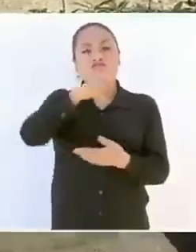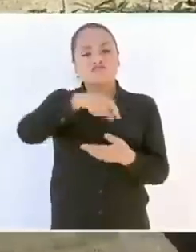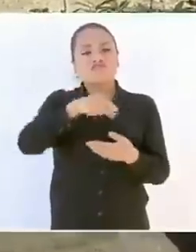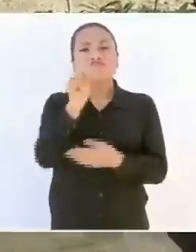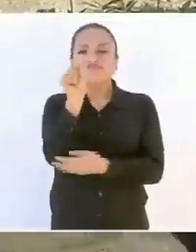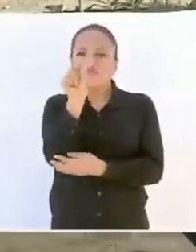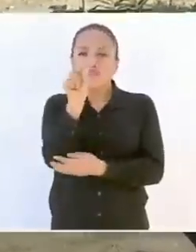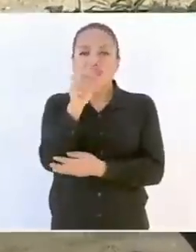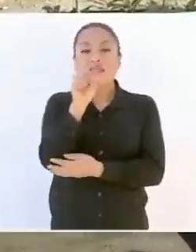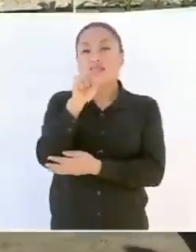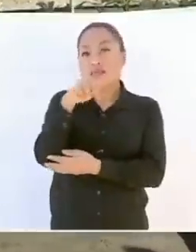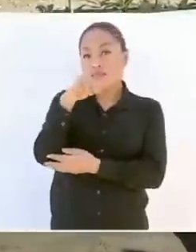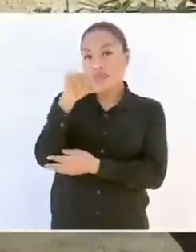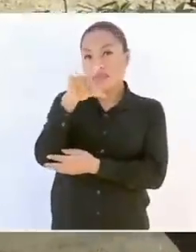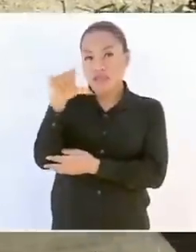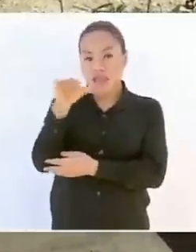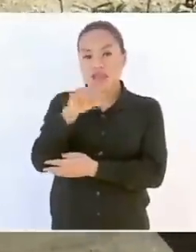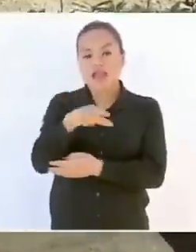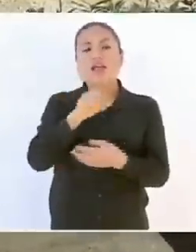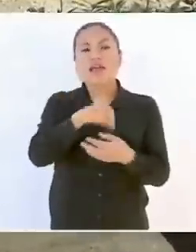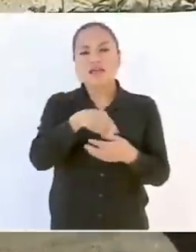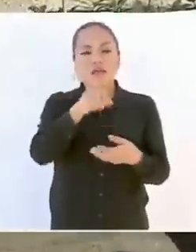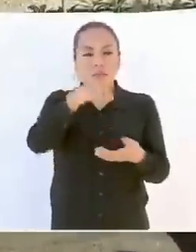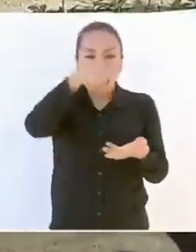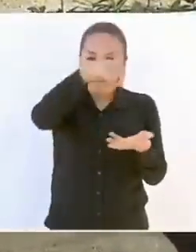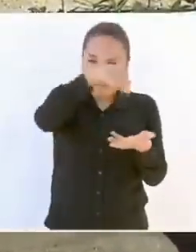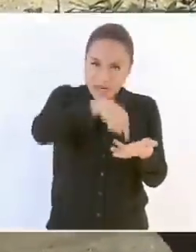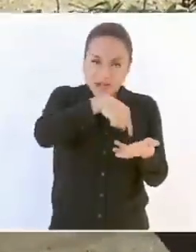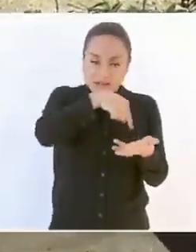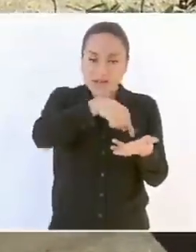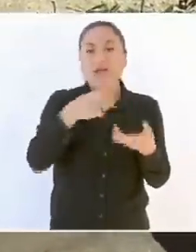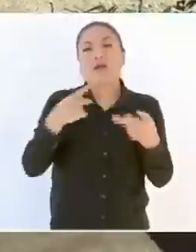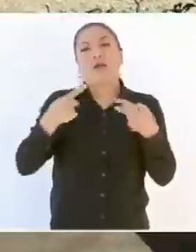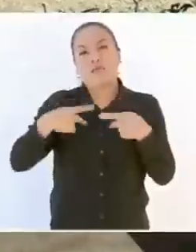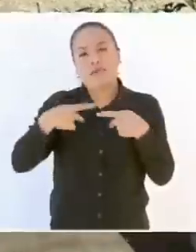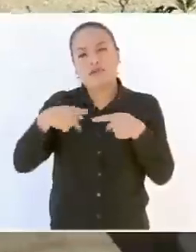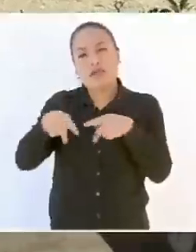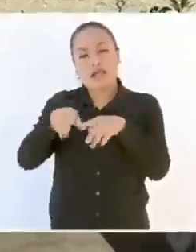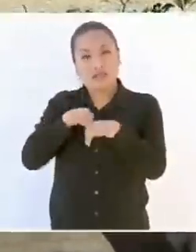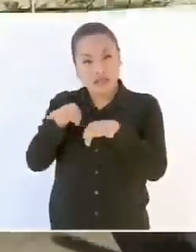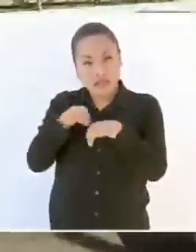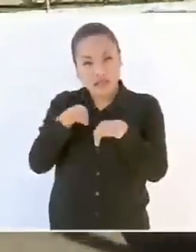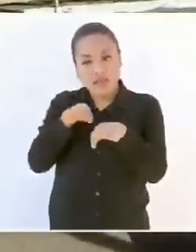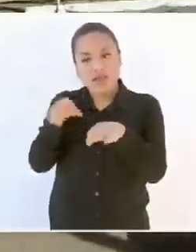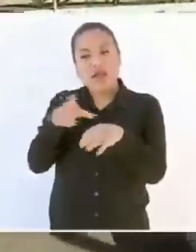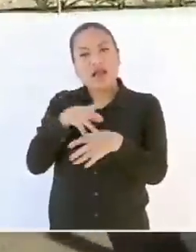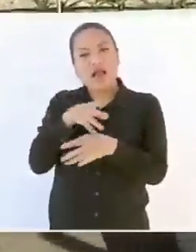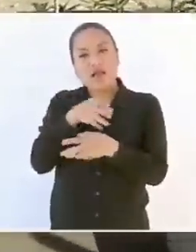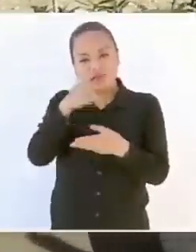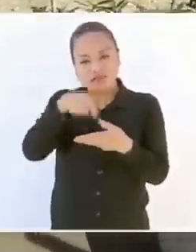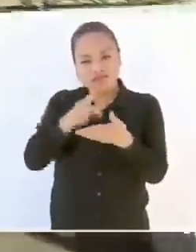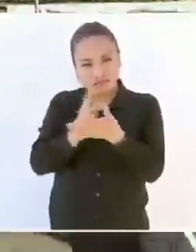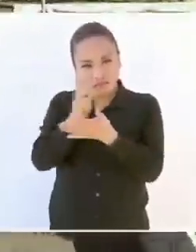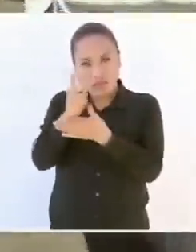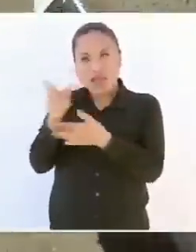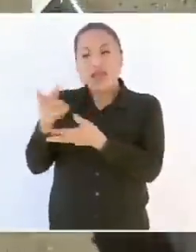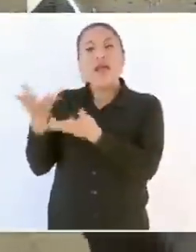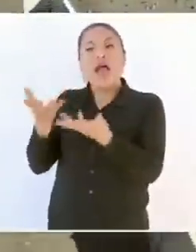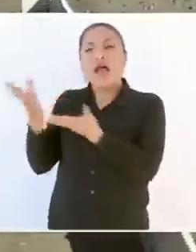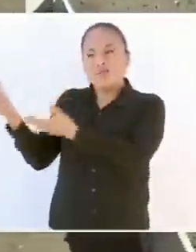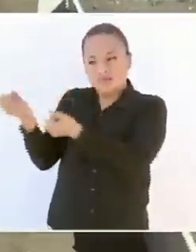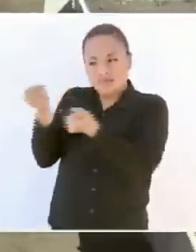hacemos la plantación De las semillas que los propios productores nos traen De sus huertas, de sus